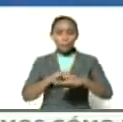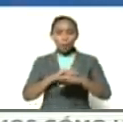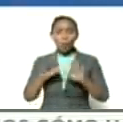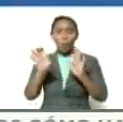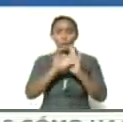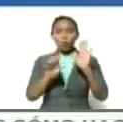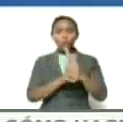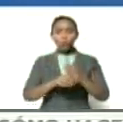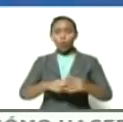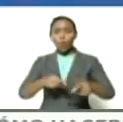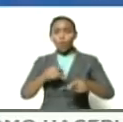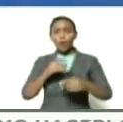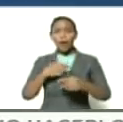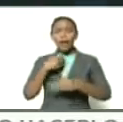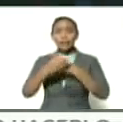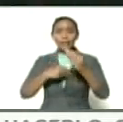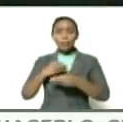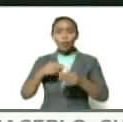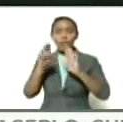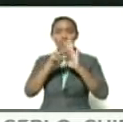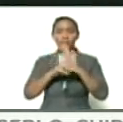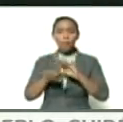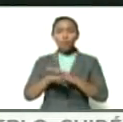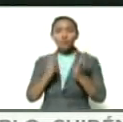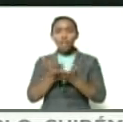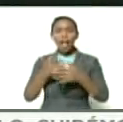mundial también internacional de